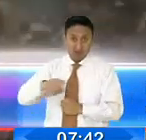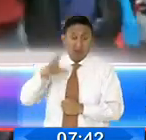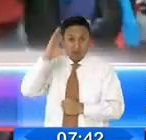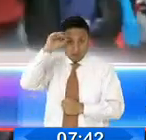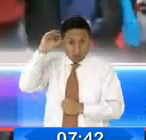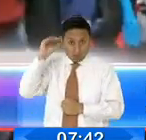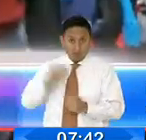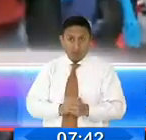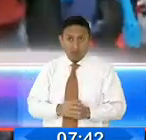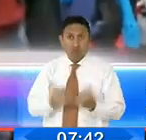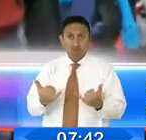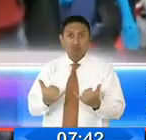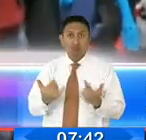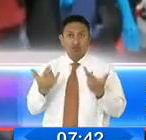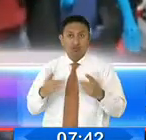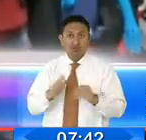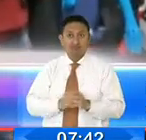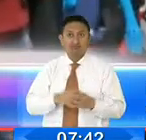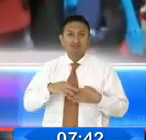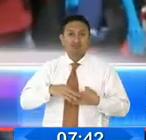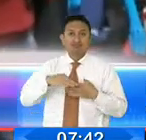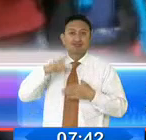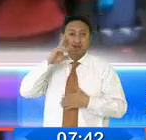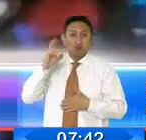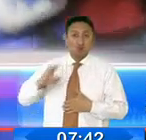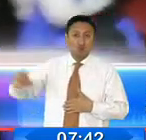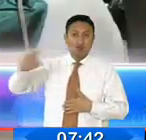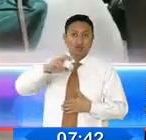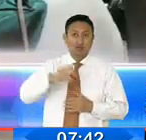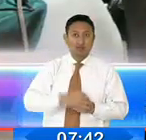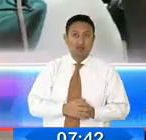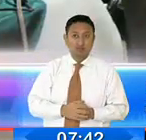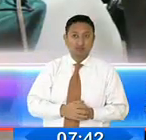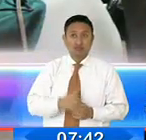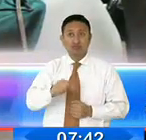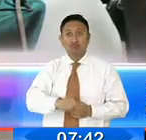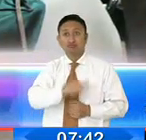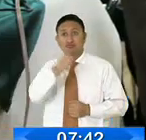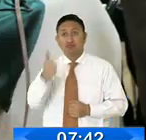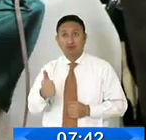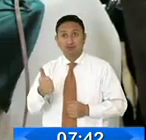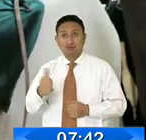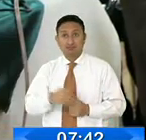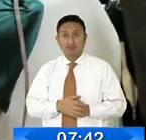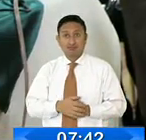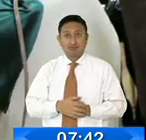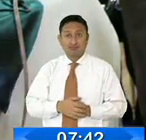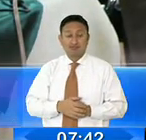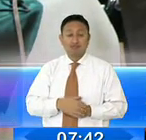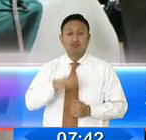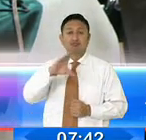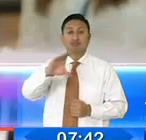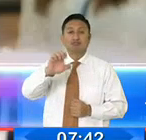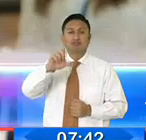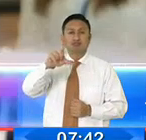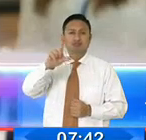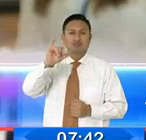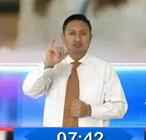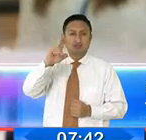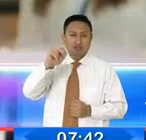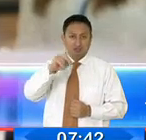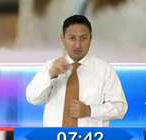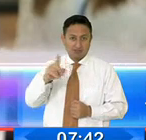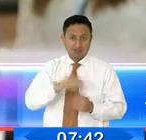Bamba, actualmente es guía turístico del municipio de Guano. Otra de las icónicas graduadas fue Celinda Arevalo, río